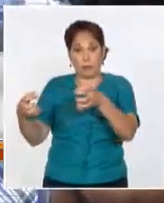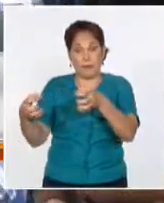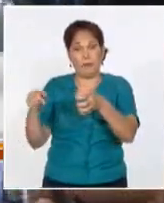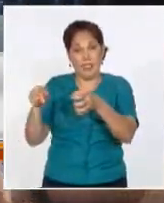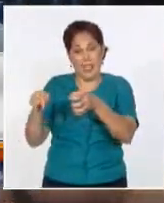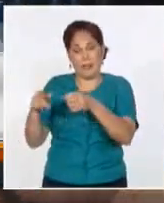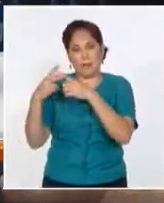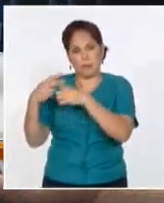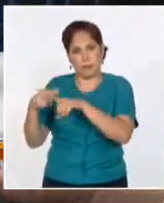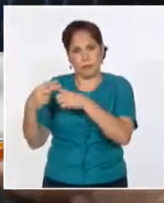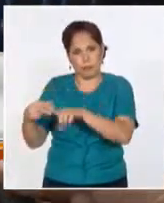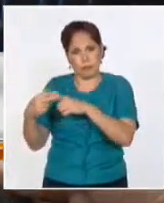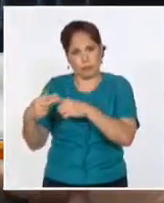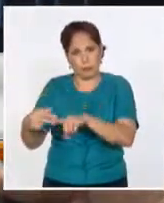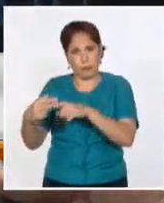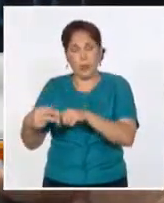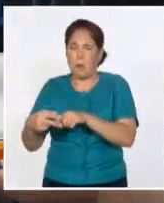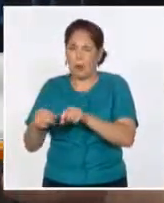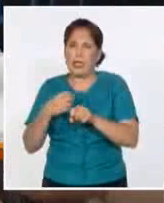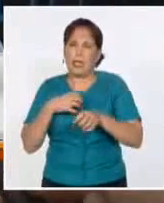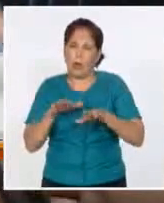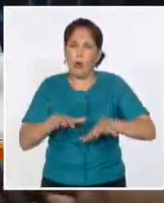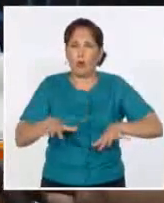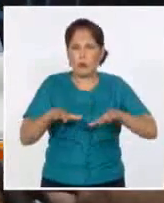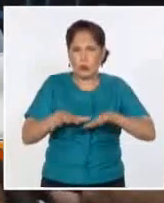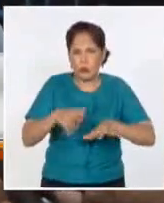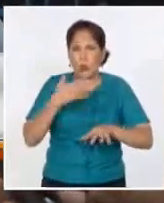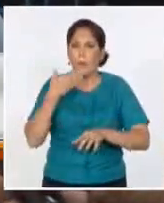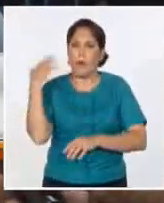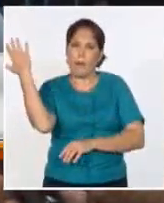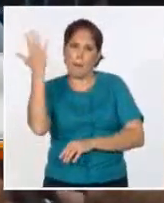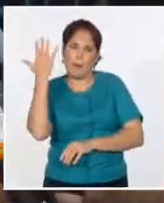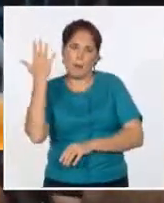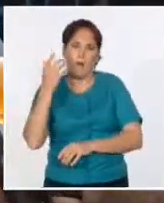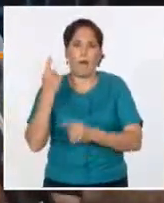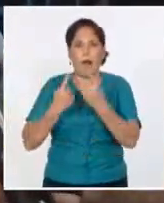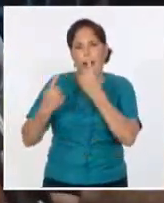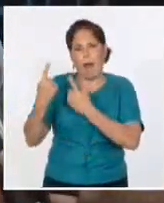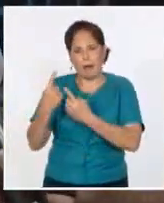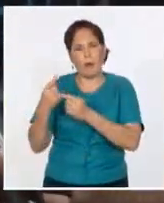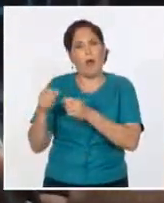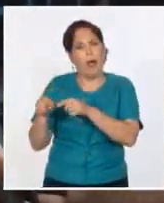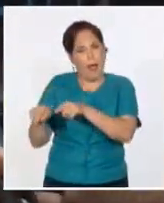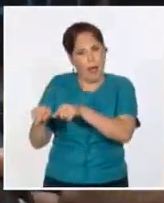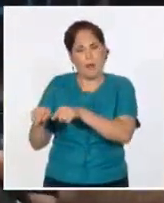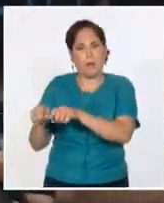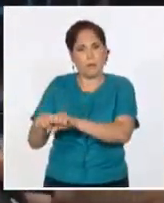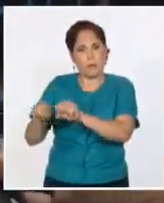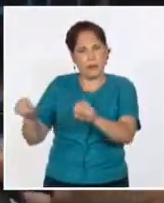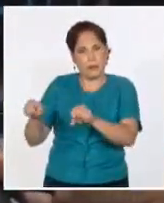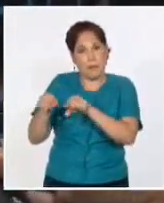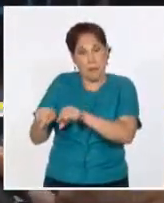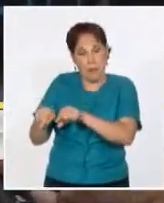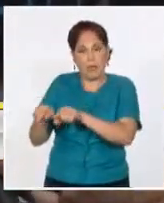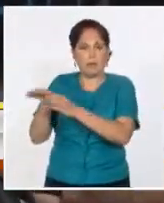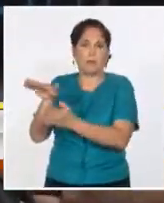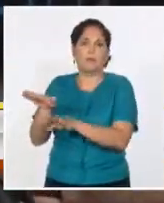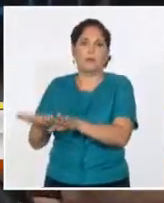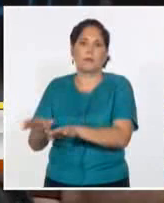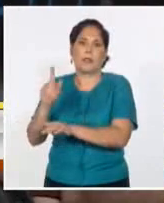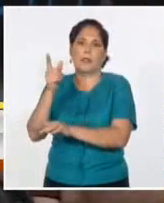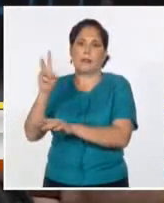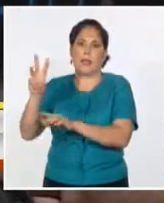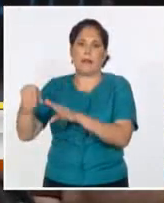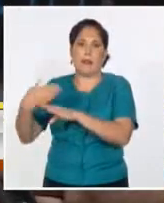Ramón Pérez de Fertón en cuanto tuviéramos las condiciones desde el punto de vista meteorológico para poder sacar la unidad y hacerle mantenimiento por 13 días. Ya la unidad está